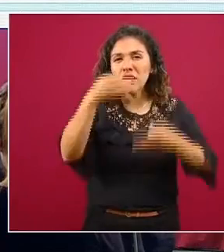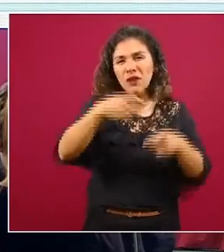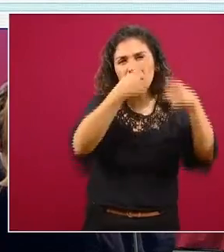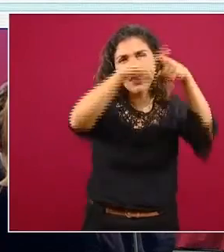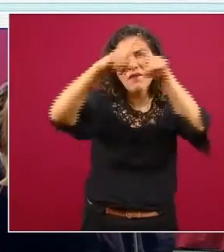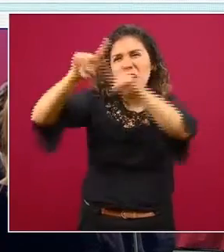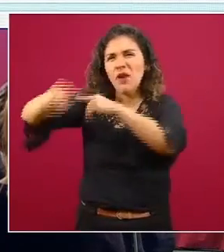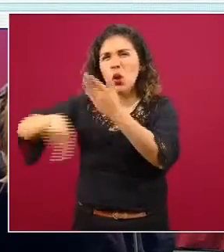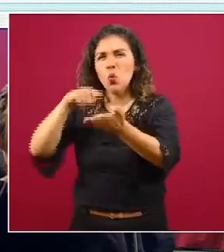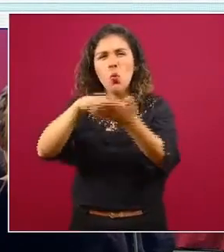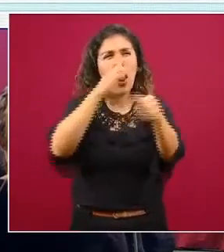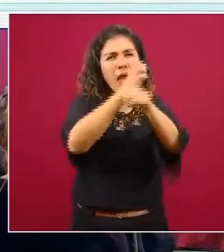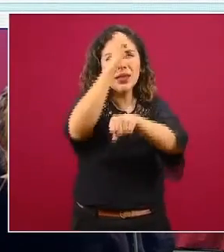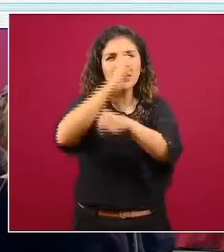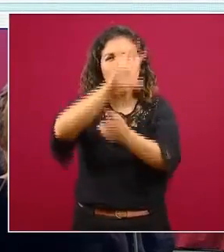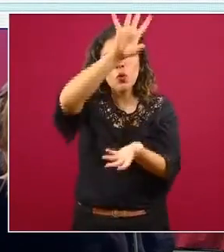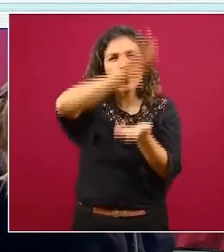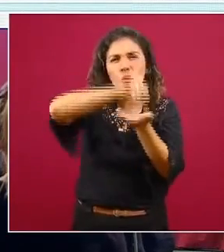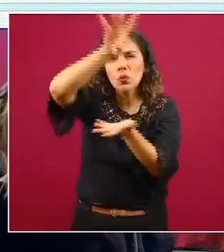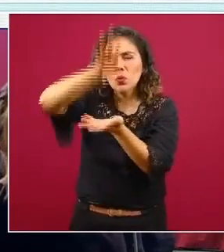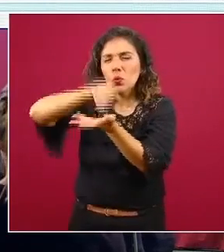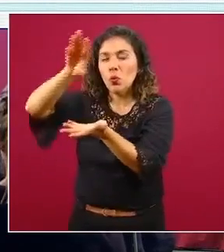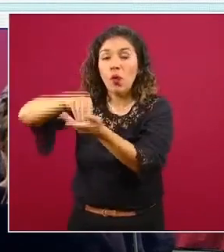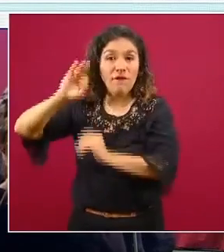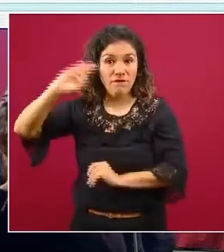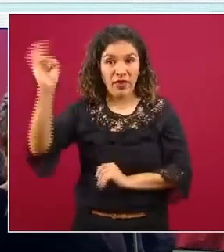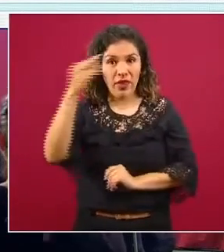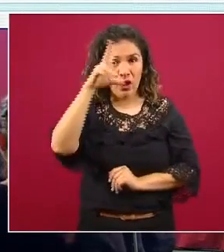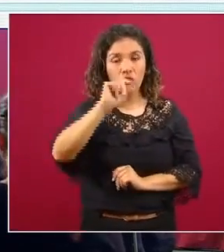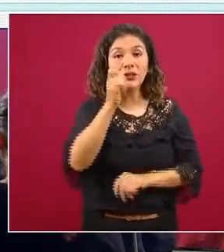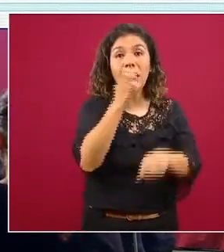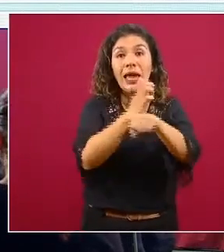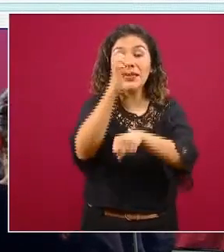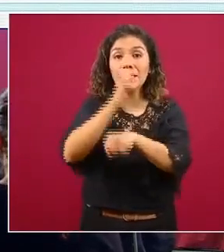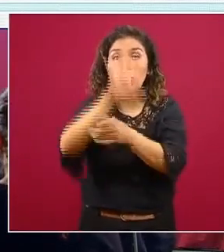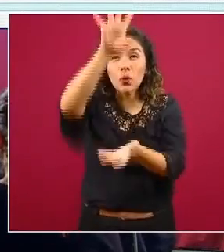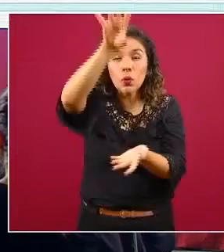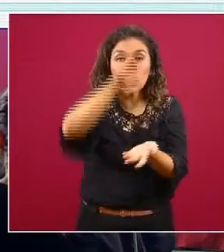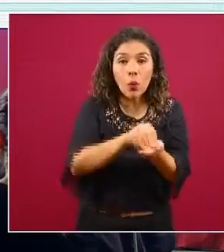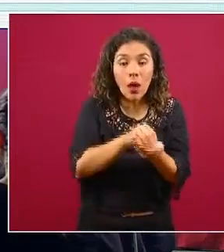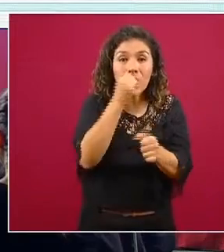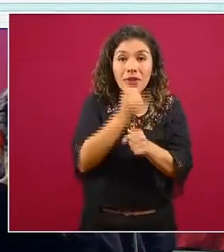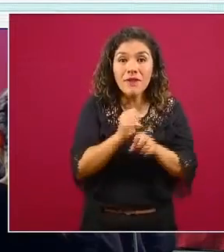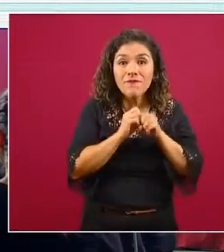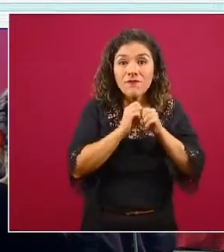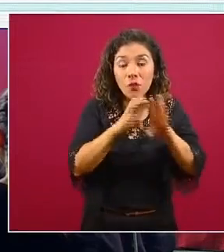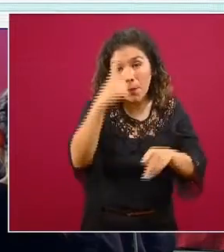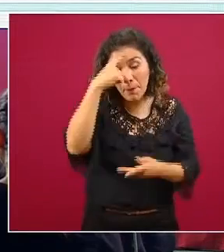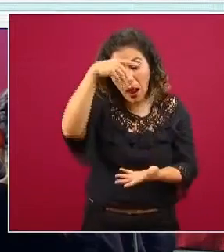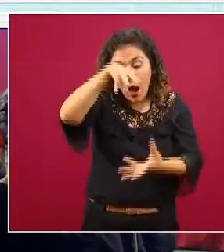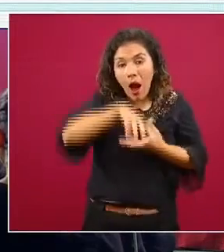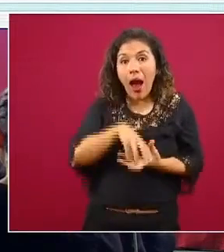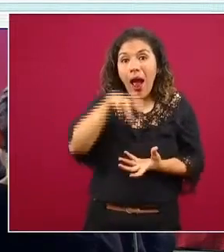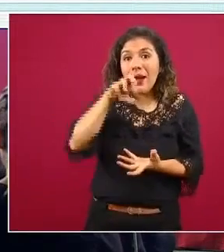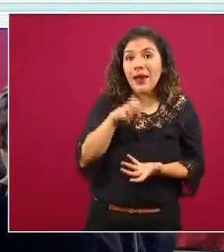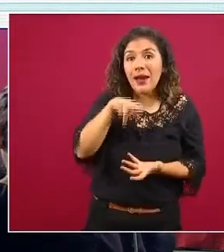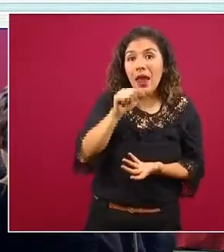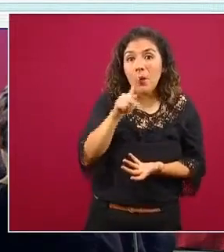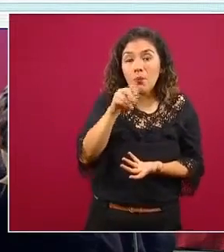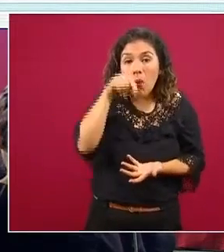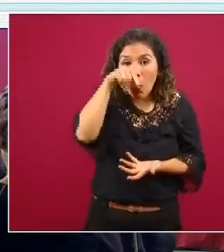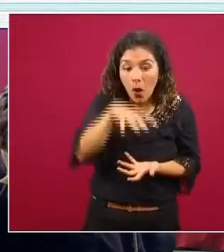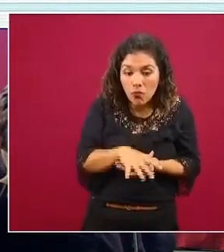entidades estatales no son federales se pase la información hacia RENAPO para que